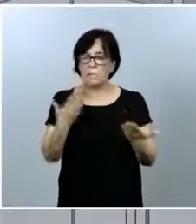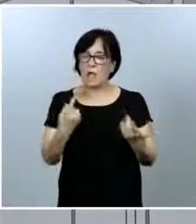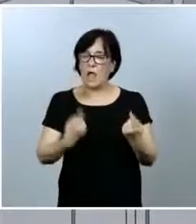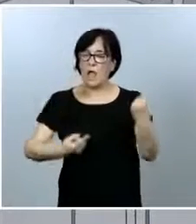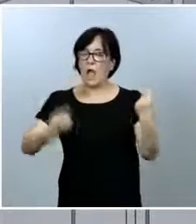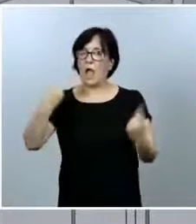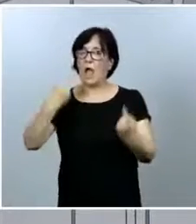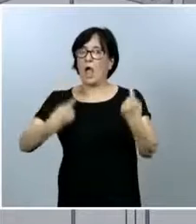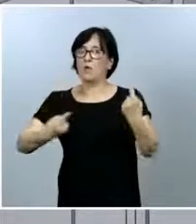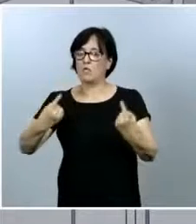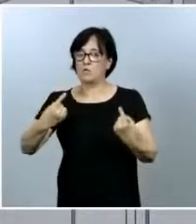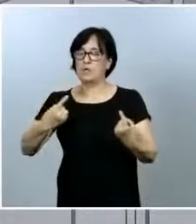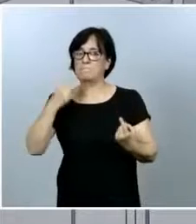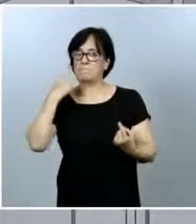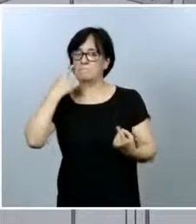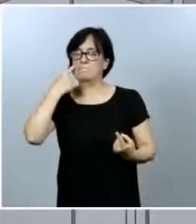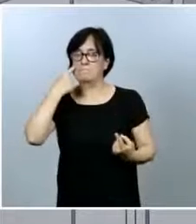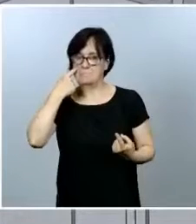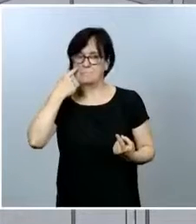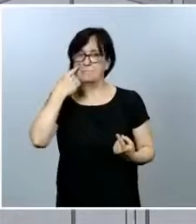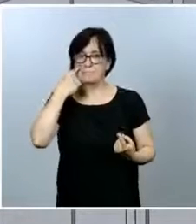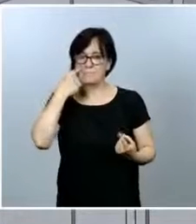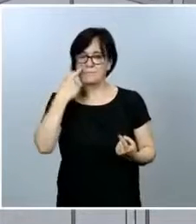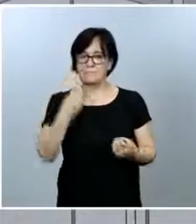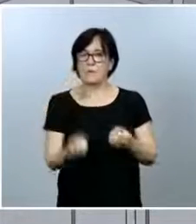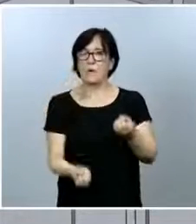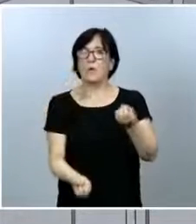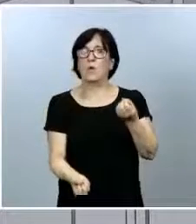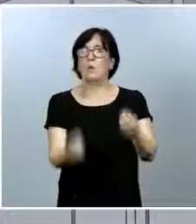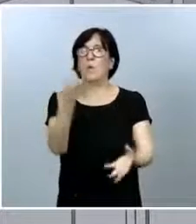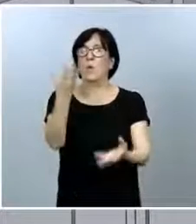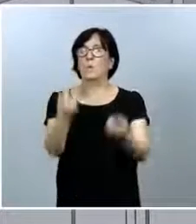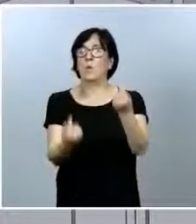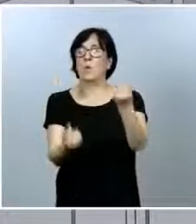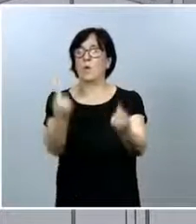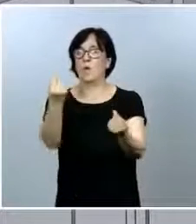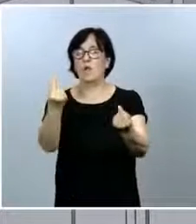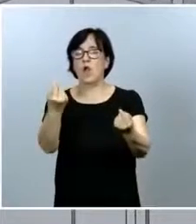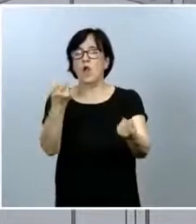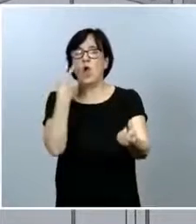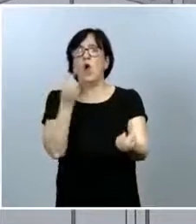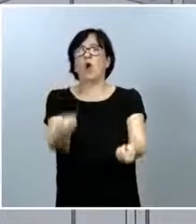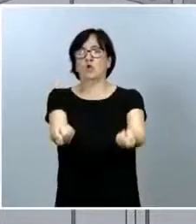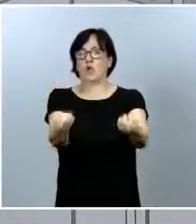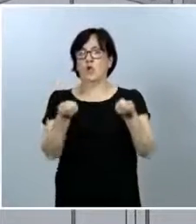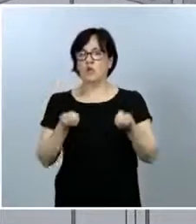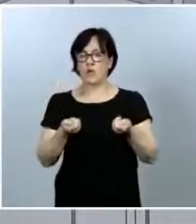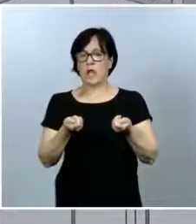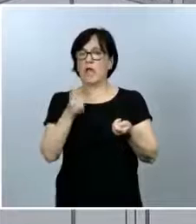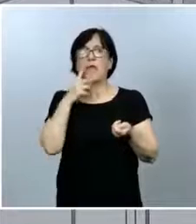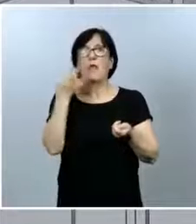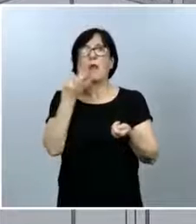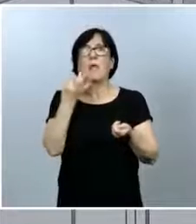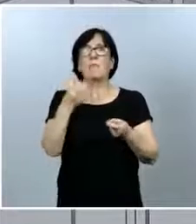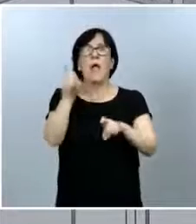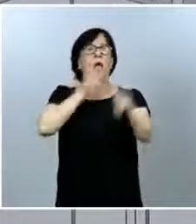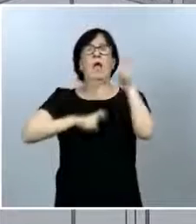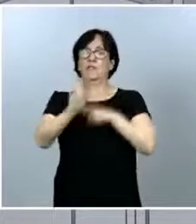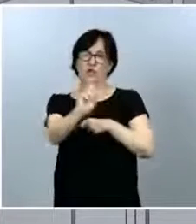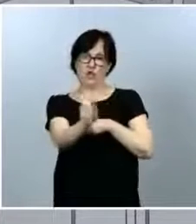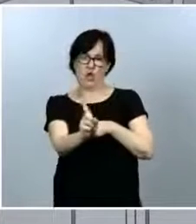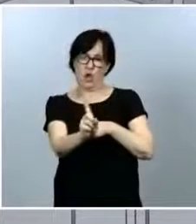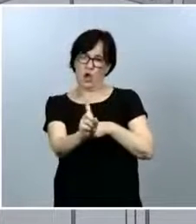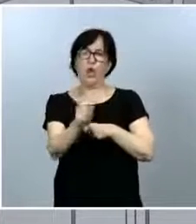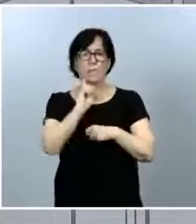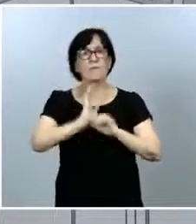viendo que siguen apareciendo esos pequeños brotes controlables que no hacen que tengamos que dar pasos atrás por ahora y esperemos que se